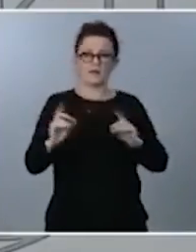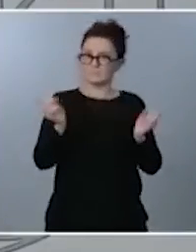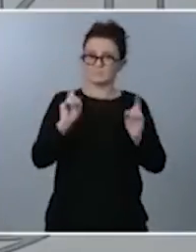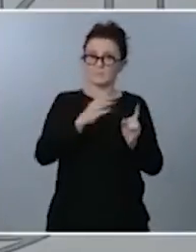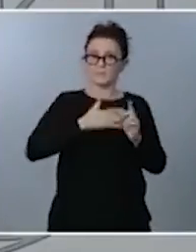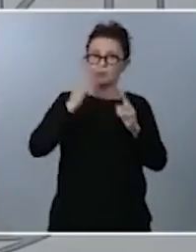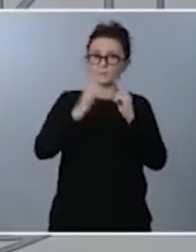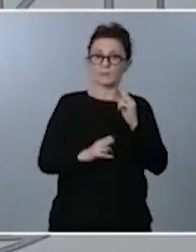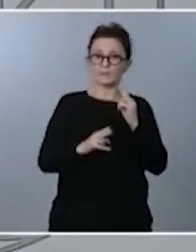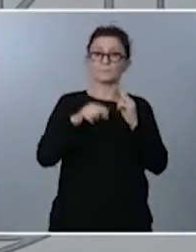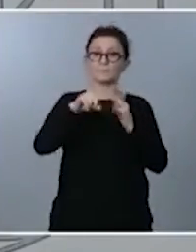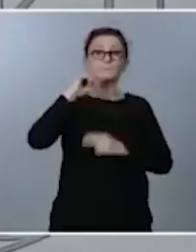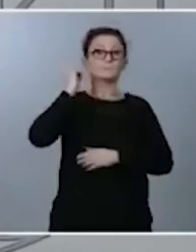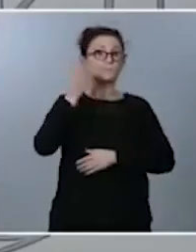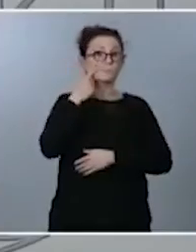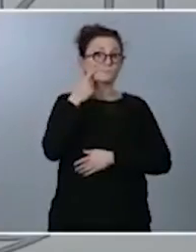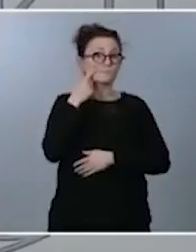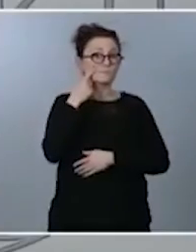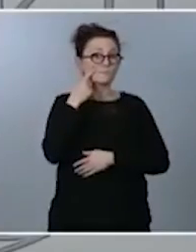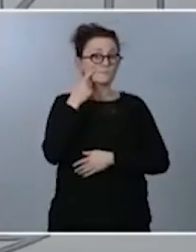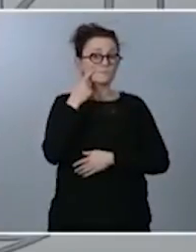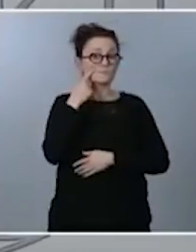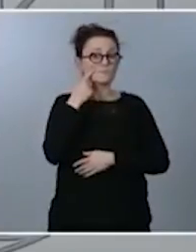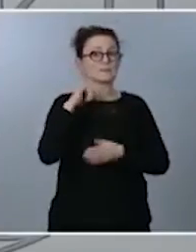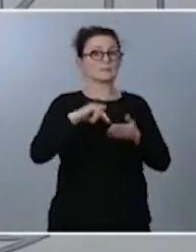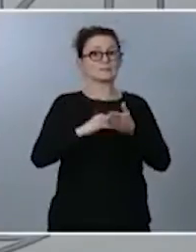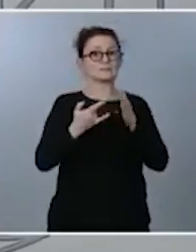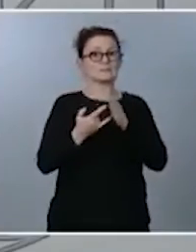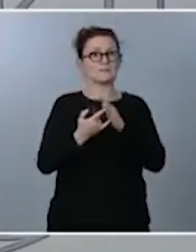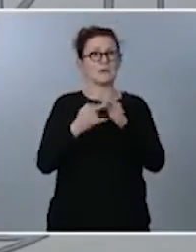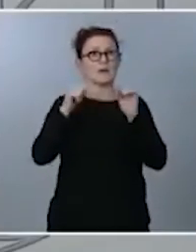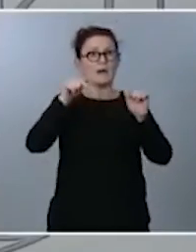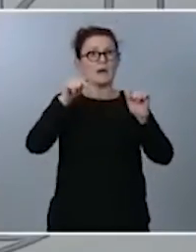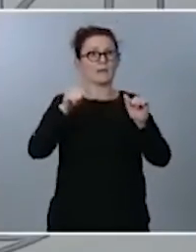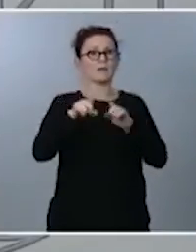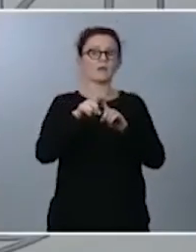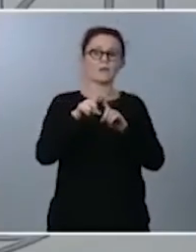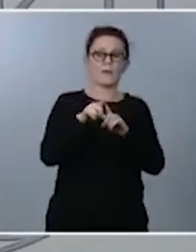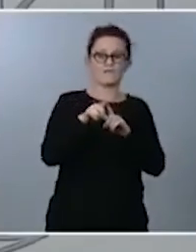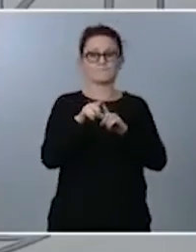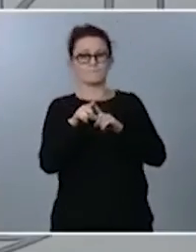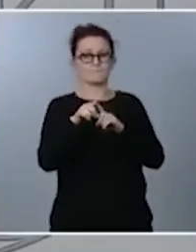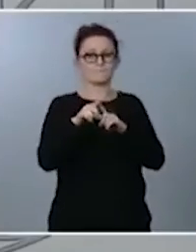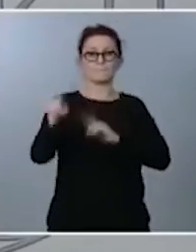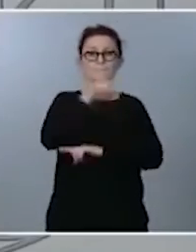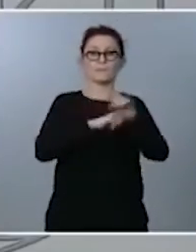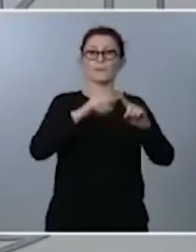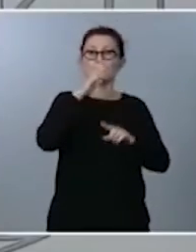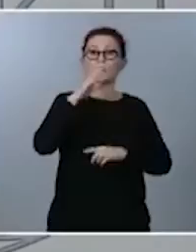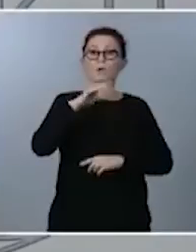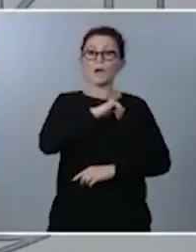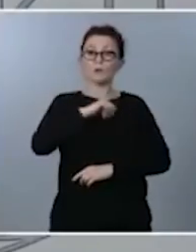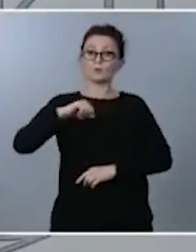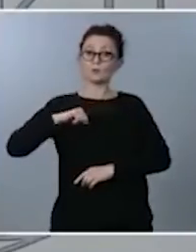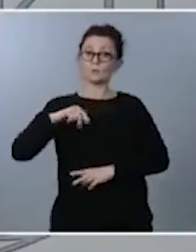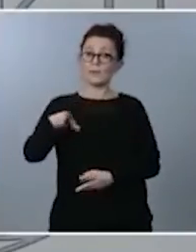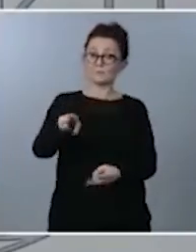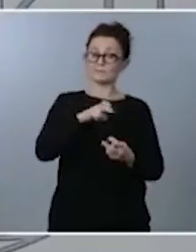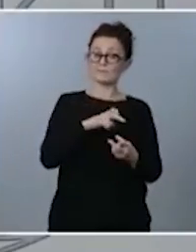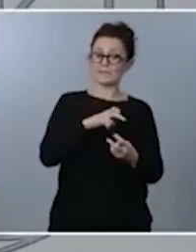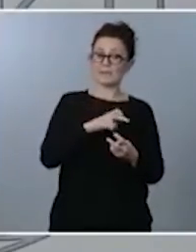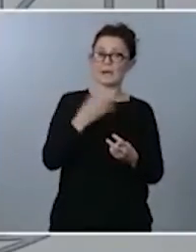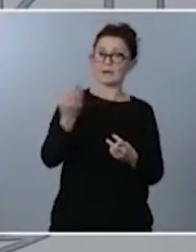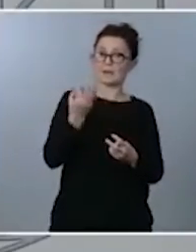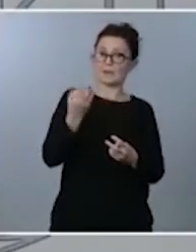detectada, esta falla que tiene el sistema, está detectada porque, evidentemente, la autonomía fiscal es algo que hay que perseguir, pero no puede